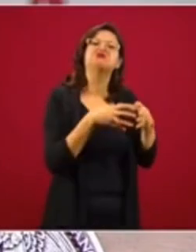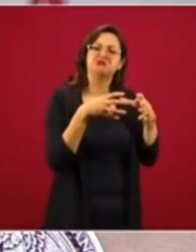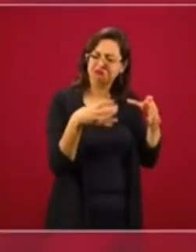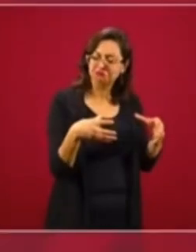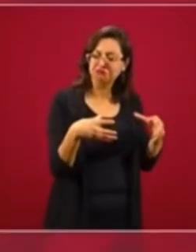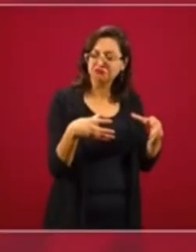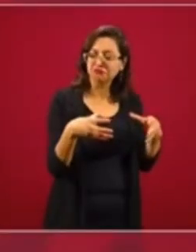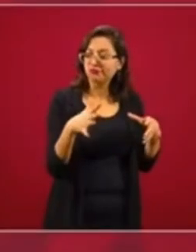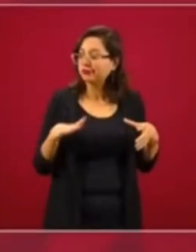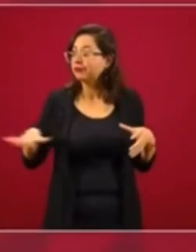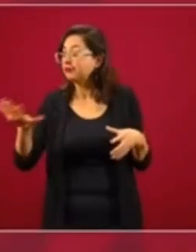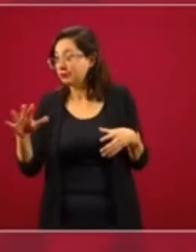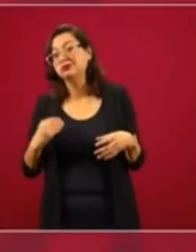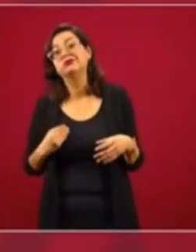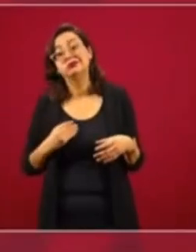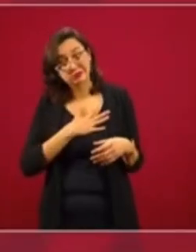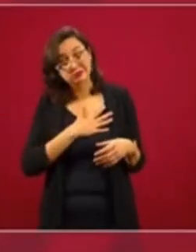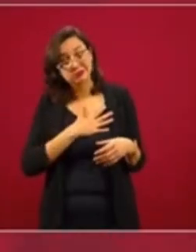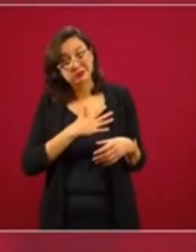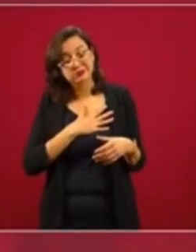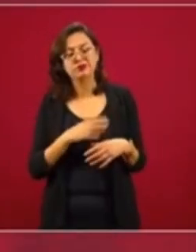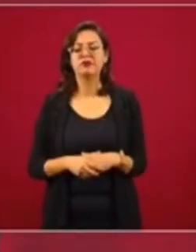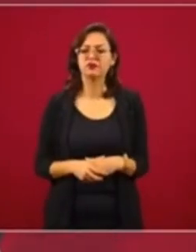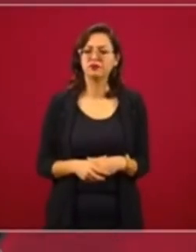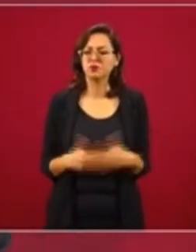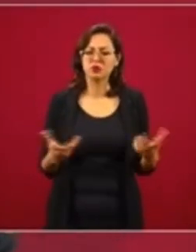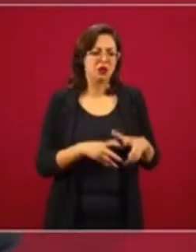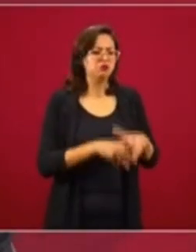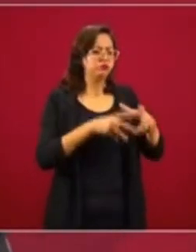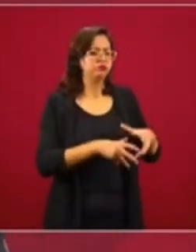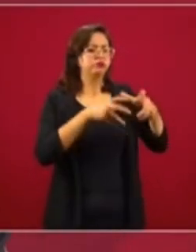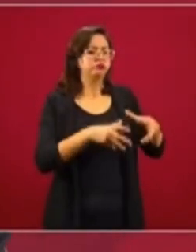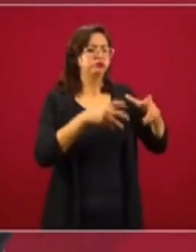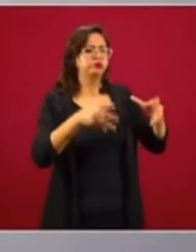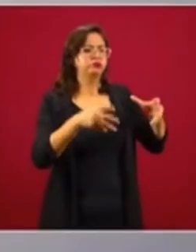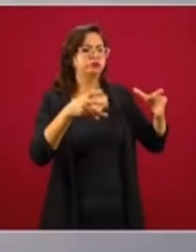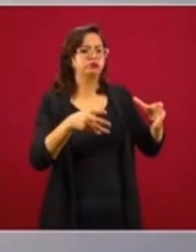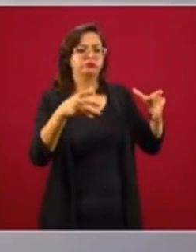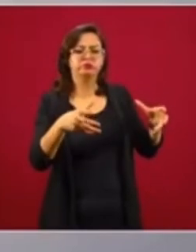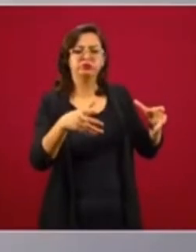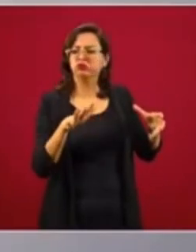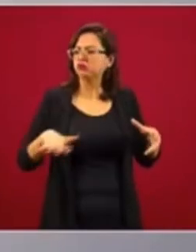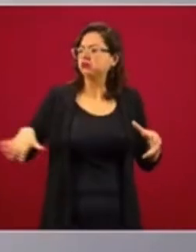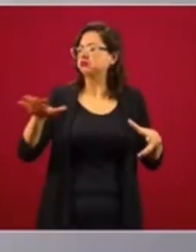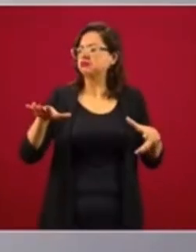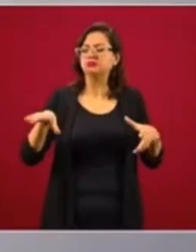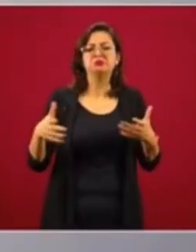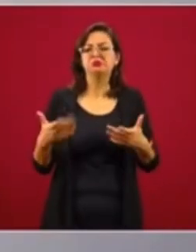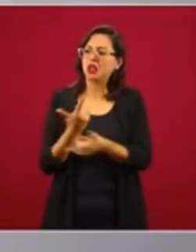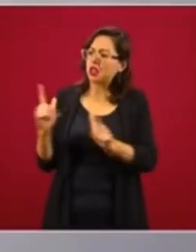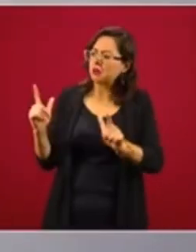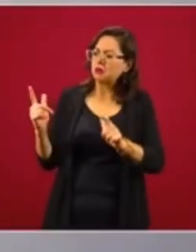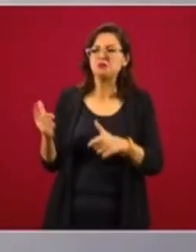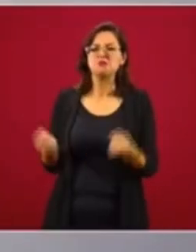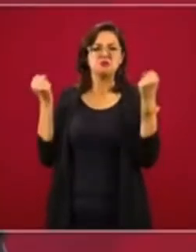con bienestar. ¿Para qué queremos un crecimiento con dictadura? Sin libertades.